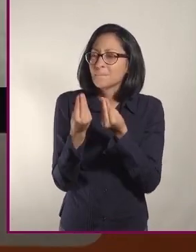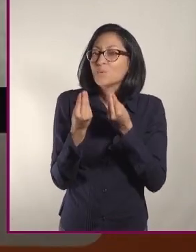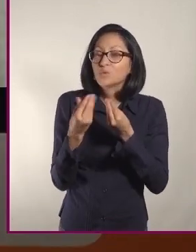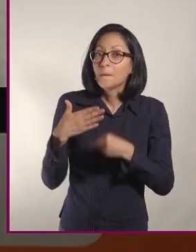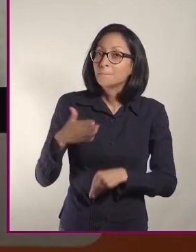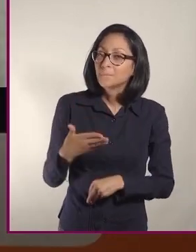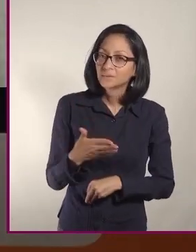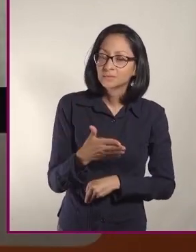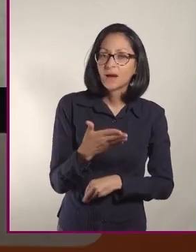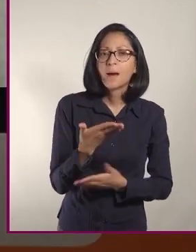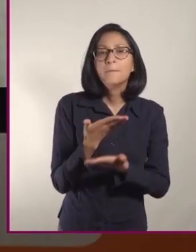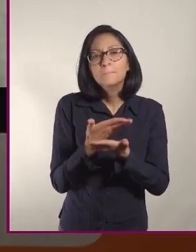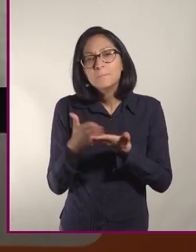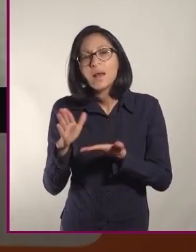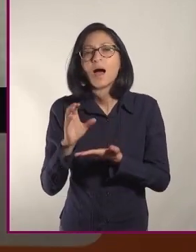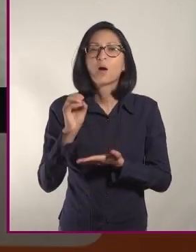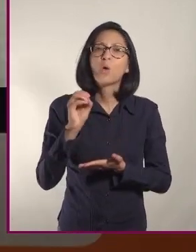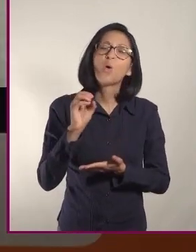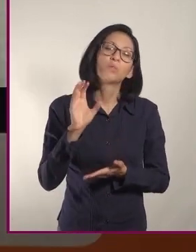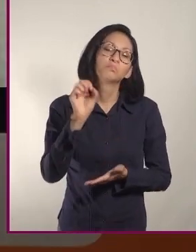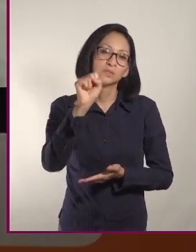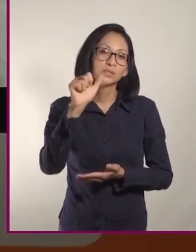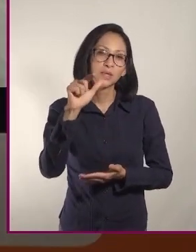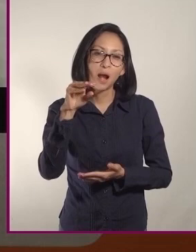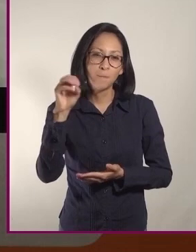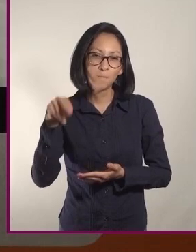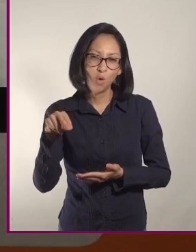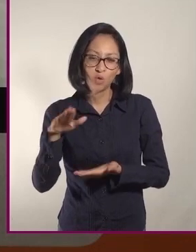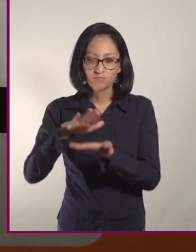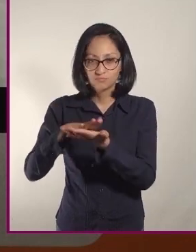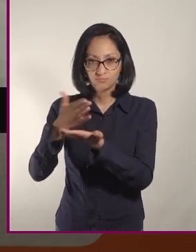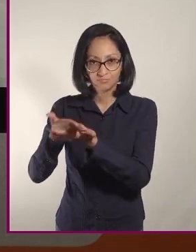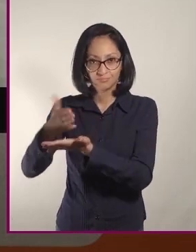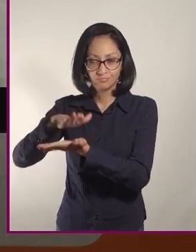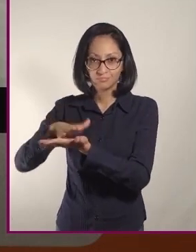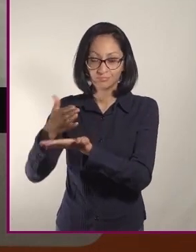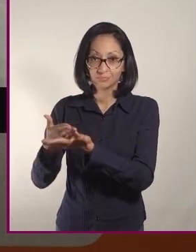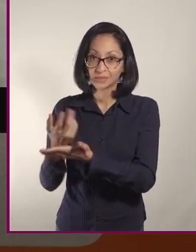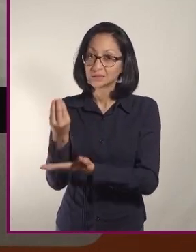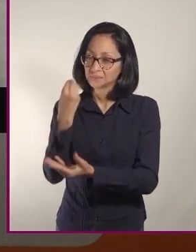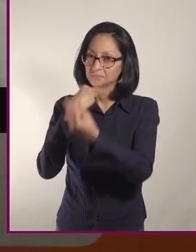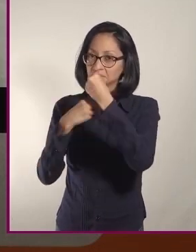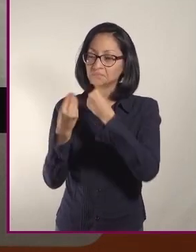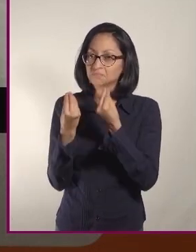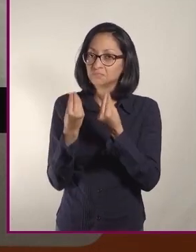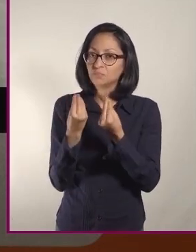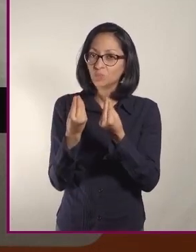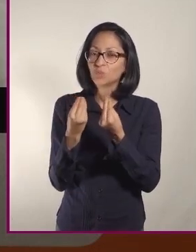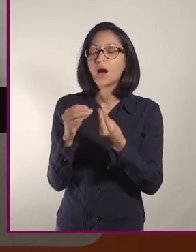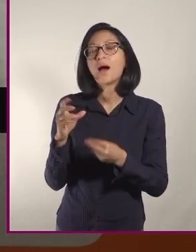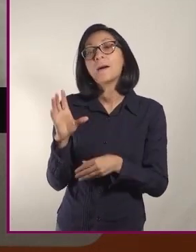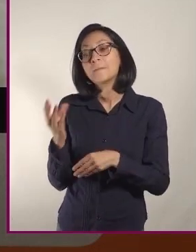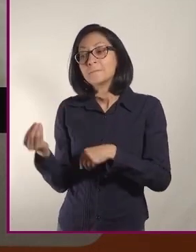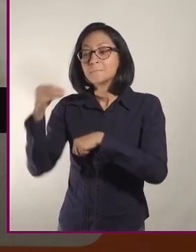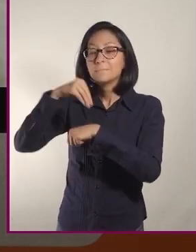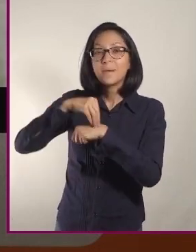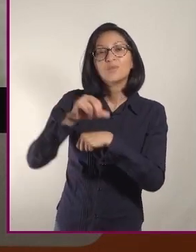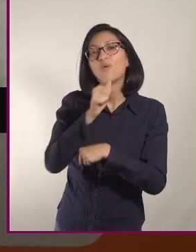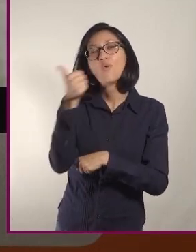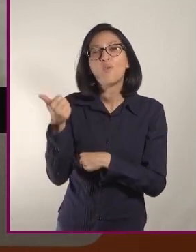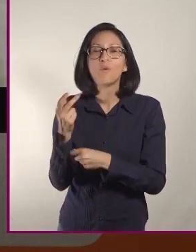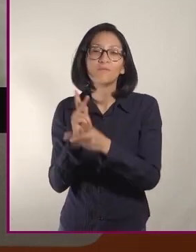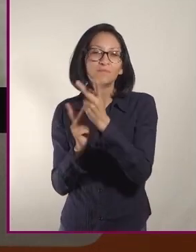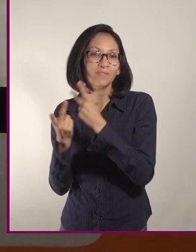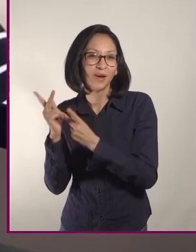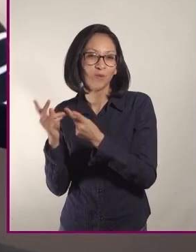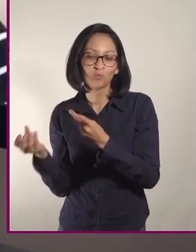pescado, ya sea blanco o pescado el salmón, por ejemplo, a la parrilla y lo acompañan de algún otro vegetal que estuviera, que